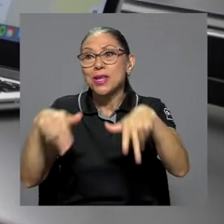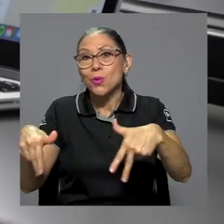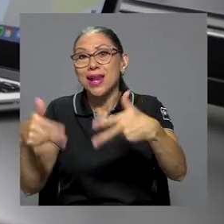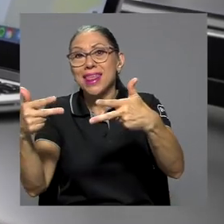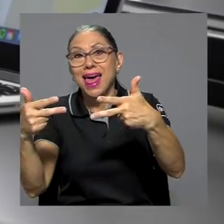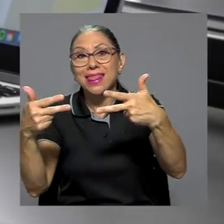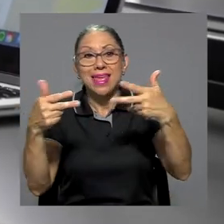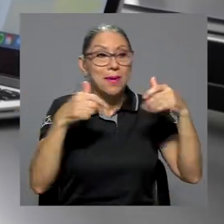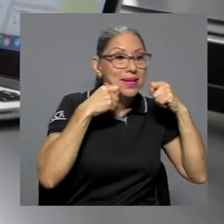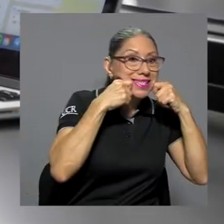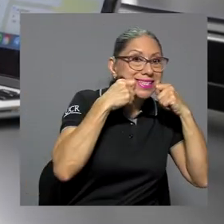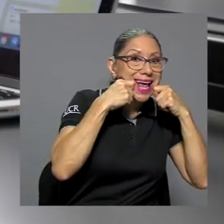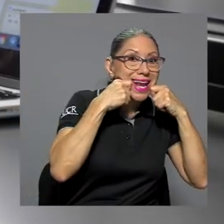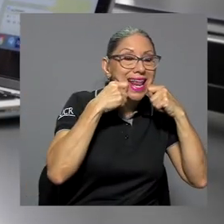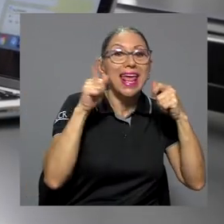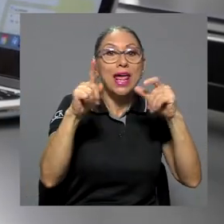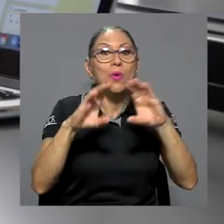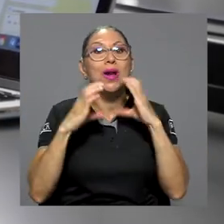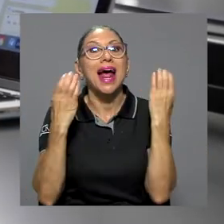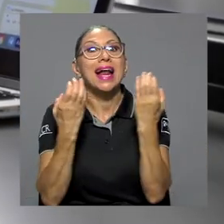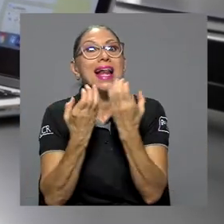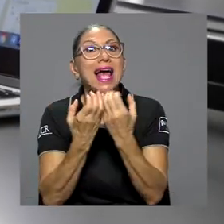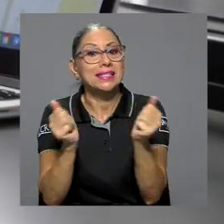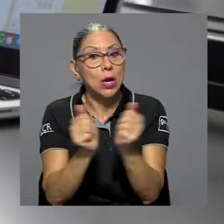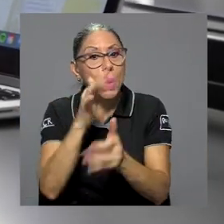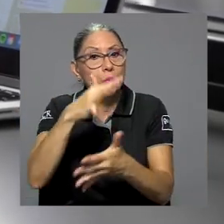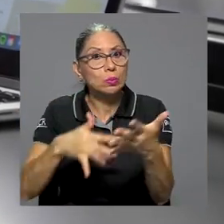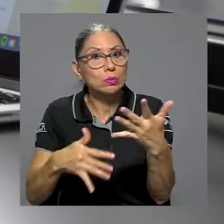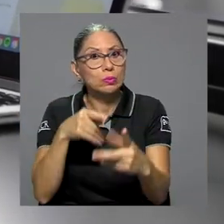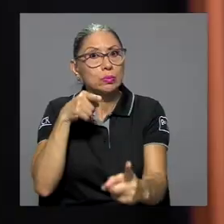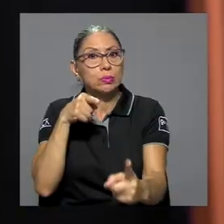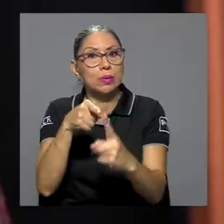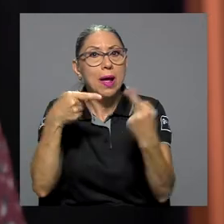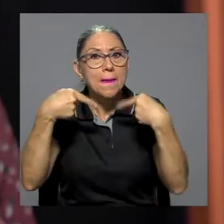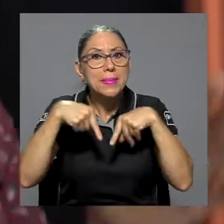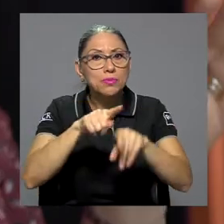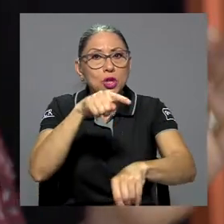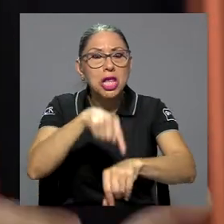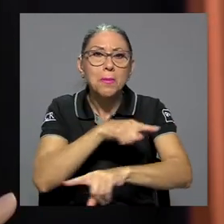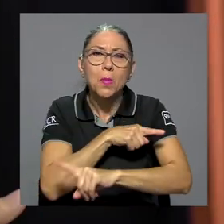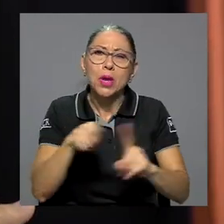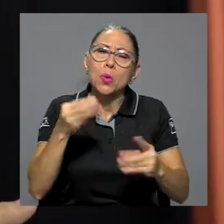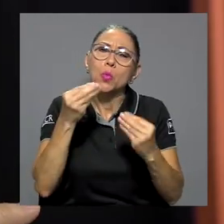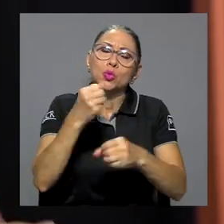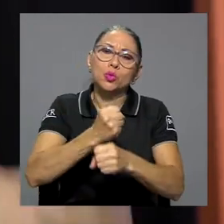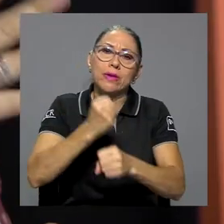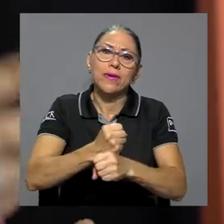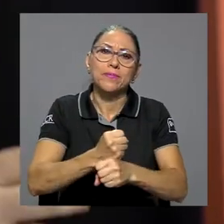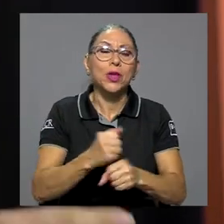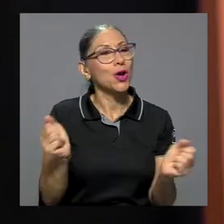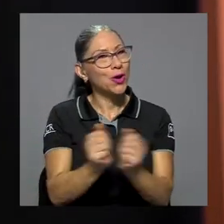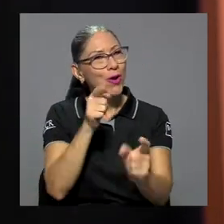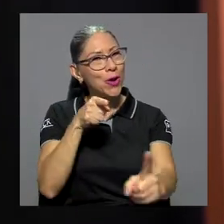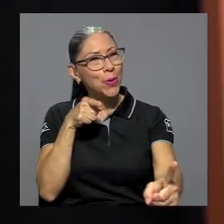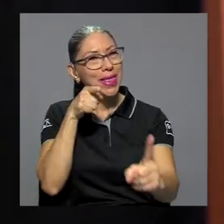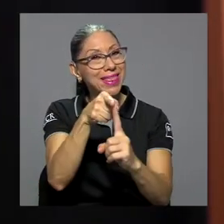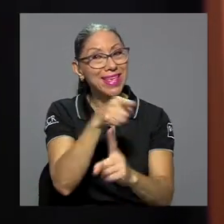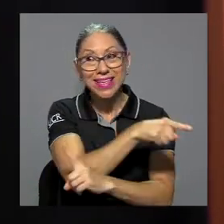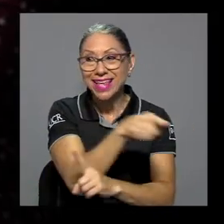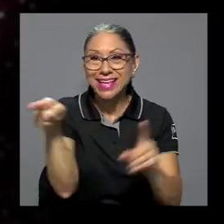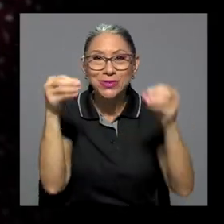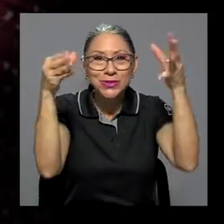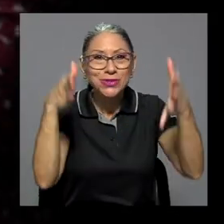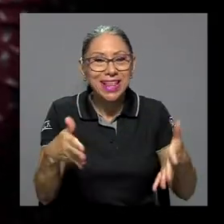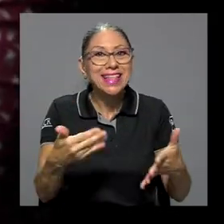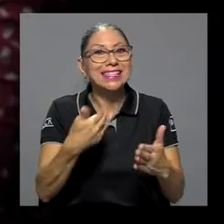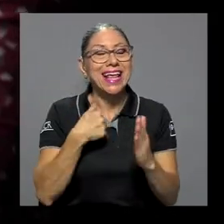sincrónica al mismo tiempo, pero requiere de muchas habilidades, por decirlo así. Precisamente con el fin de que los docentes adquieran